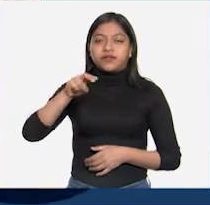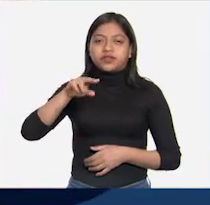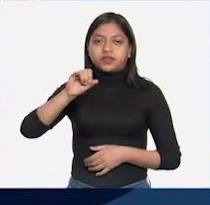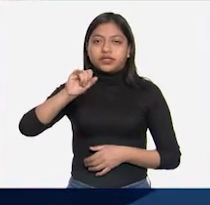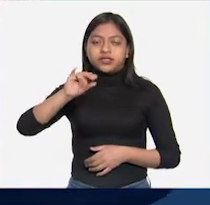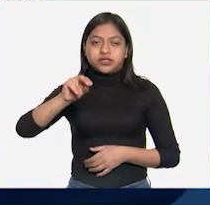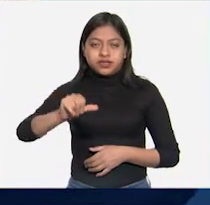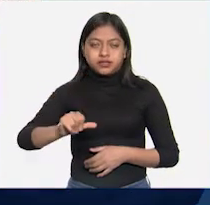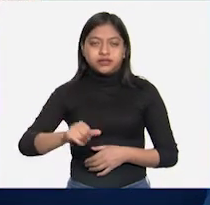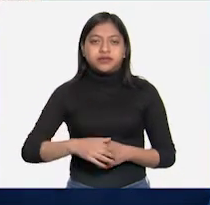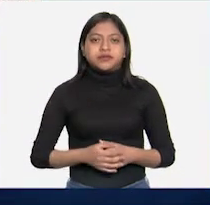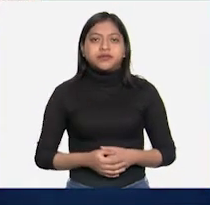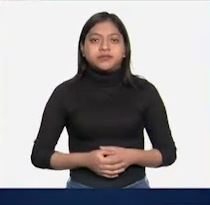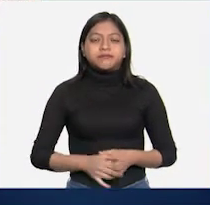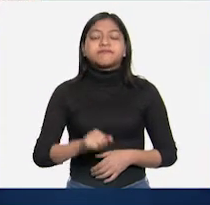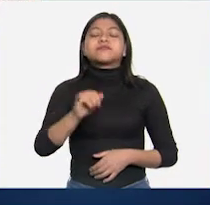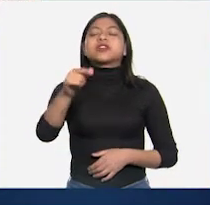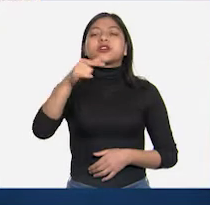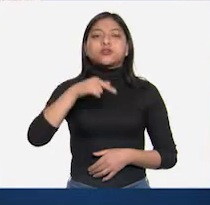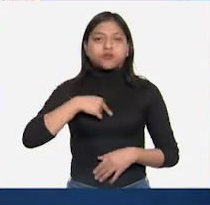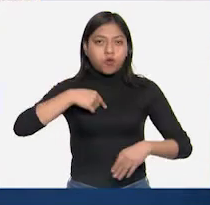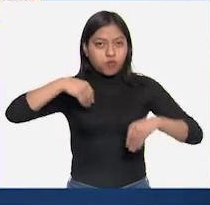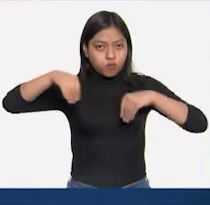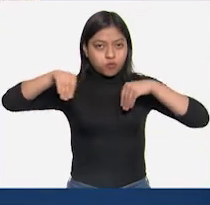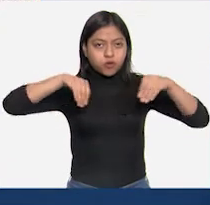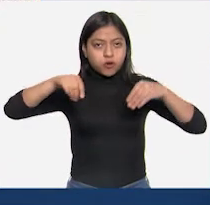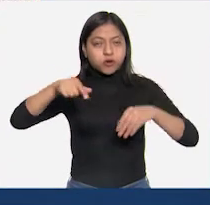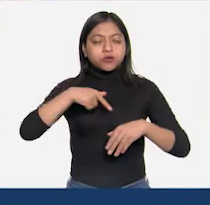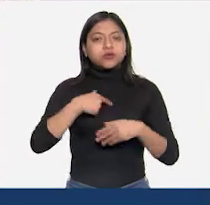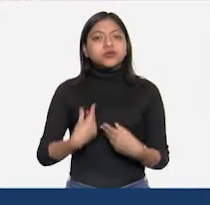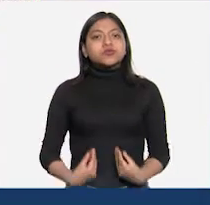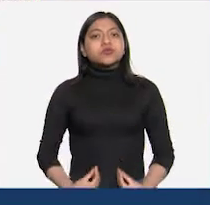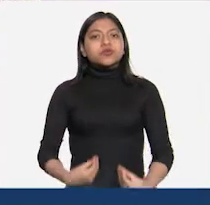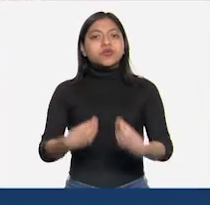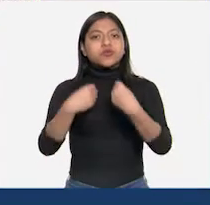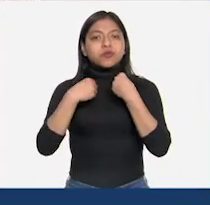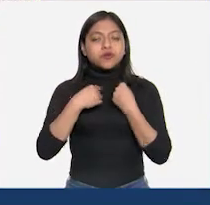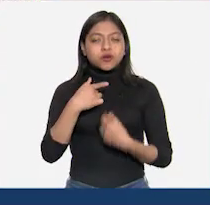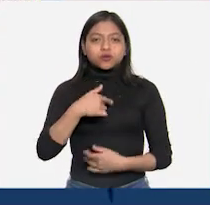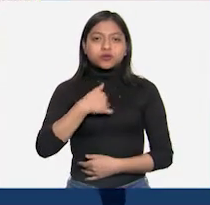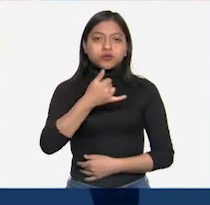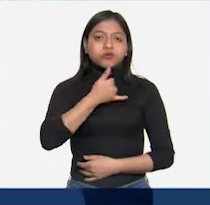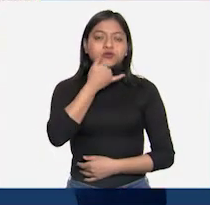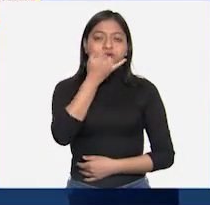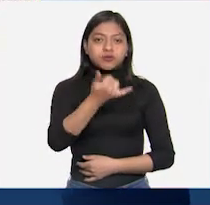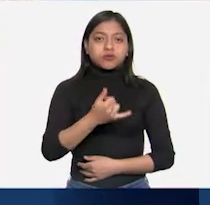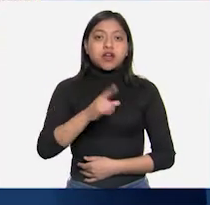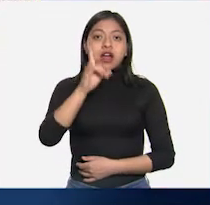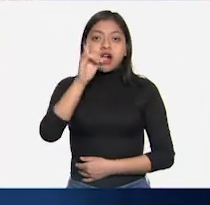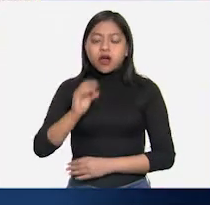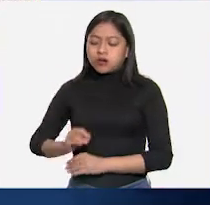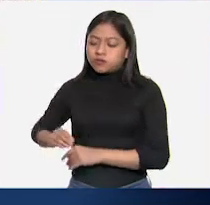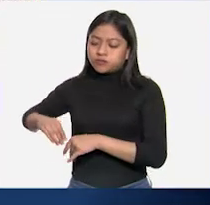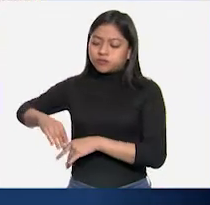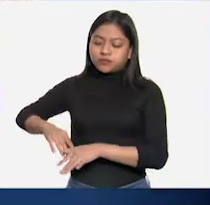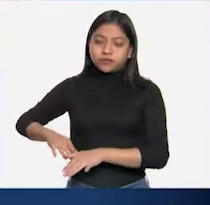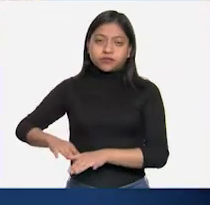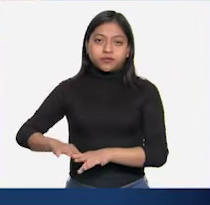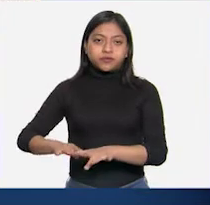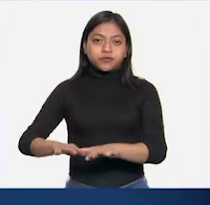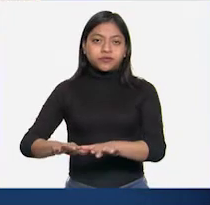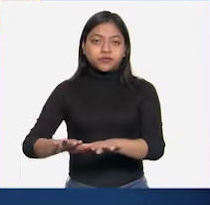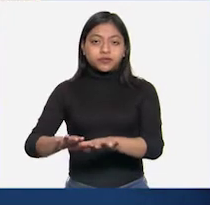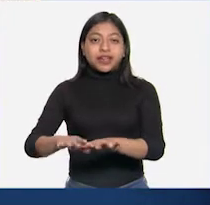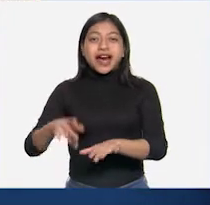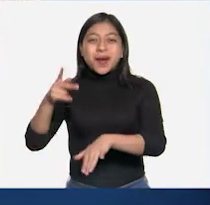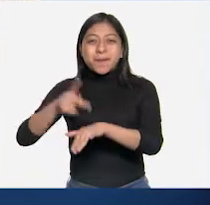Sí, yo me muevo, vivo, me equivoco, agua que corre y se